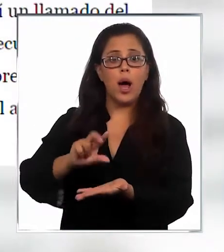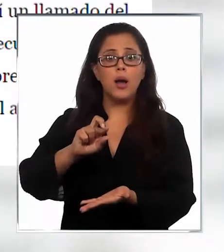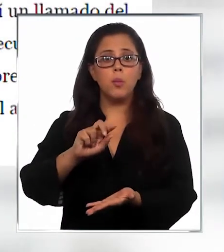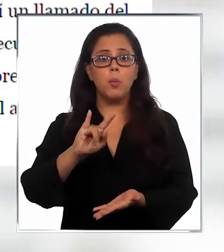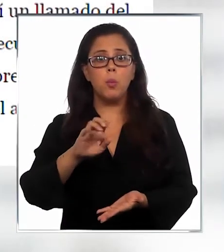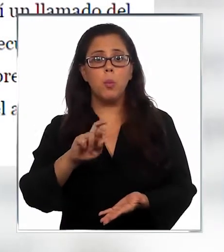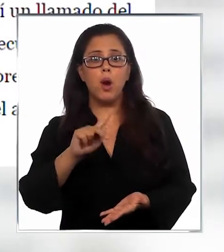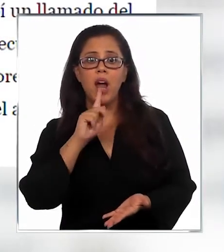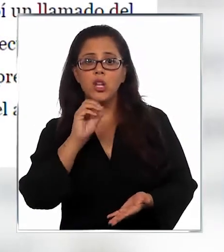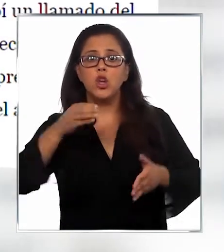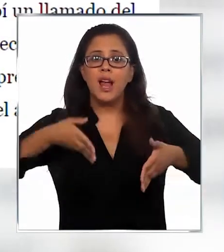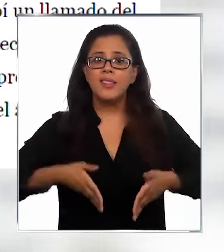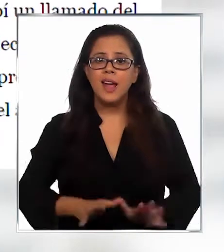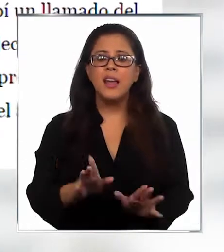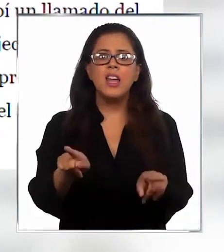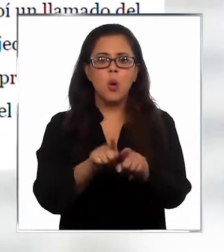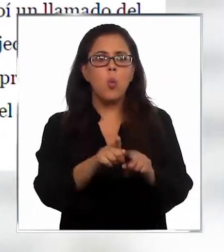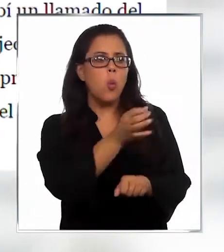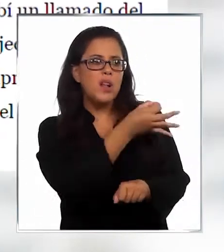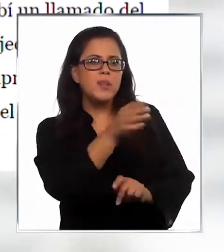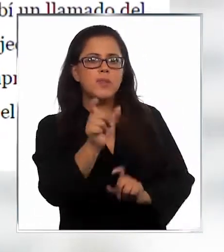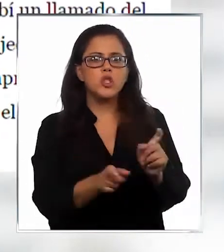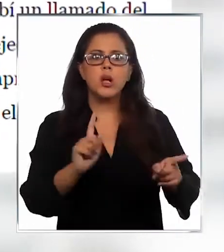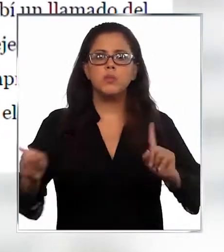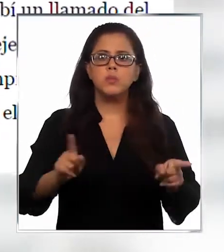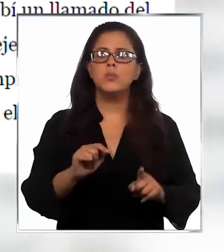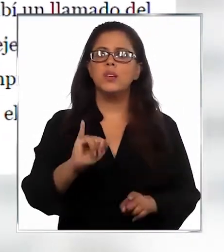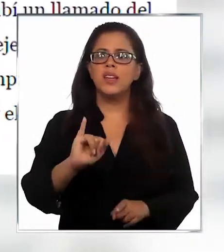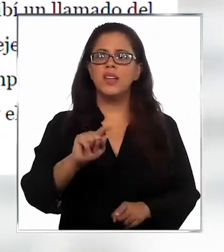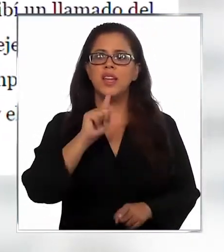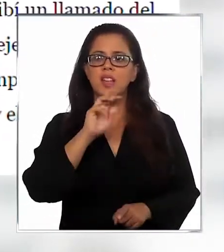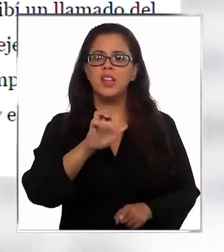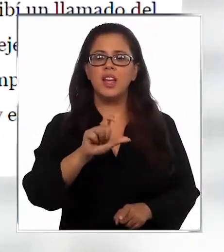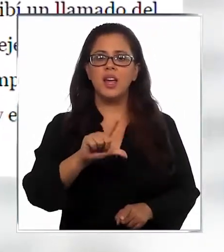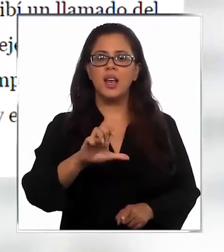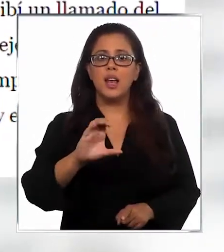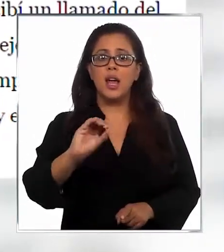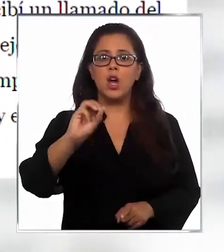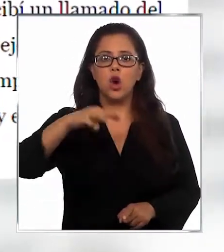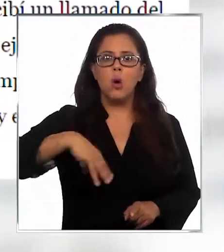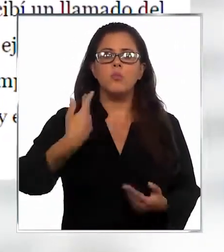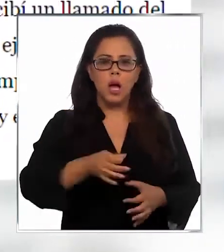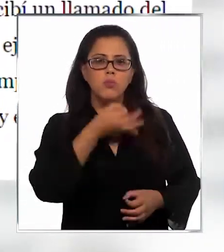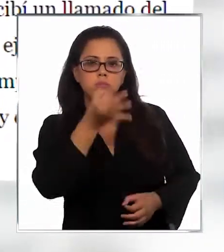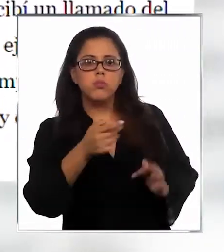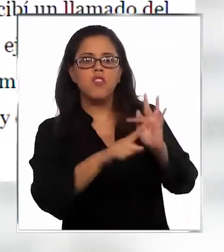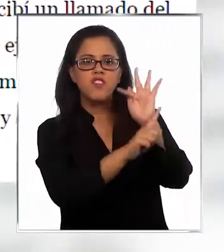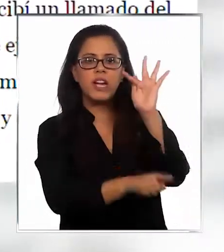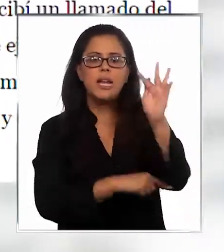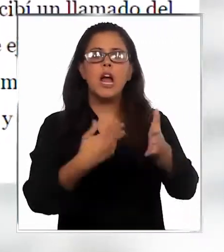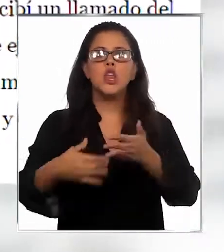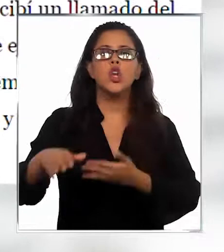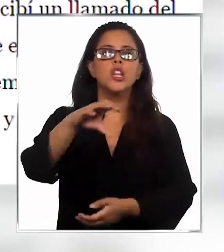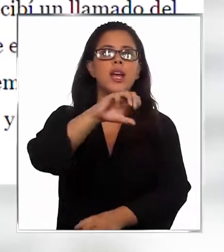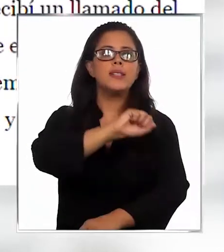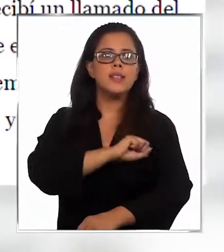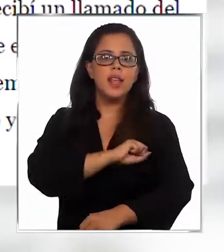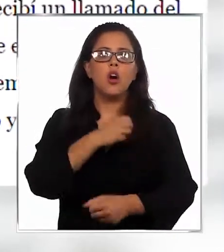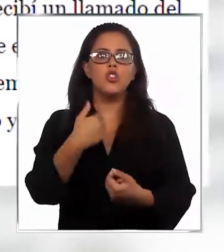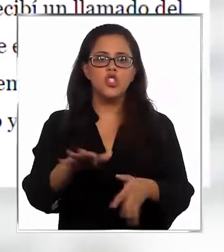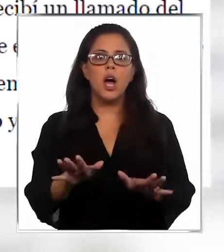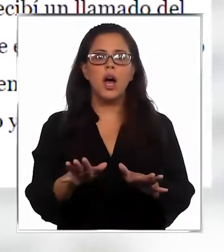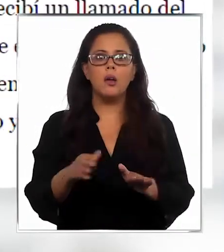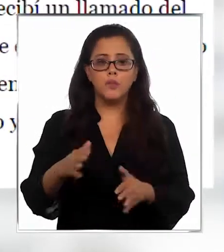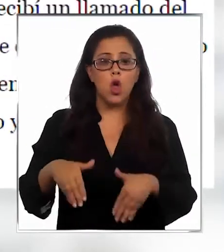publicó que ejecutivos de la empresa ITelecom declararon ante la Fiscalía en Santiago que ofrecieron un soborno